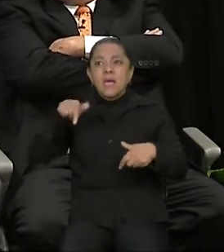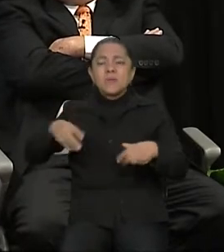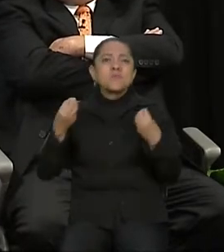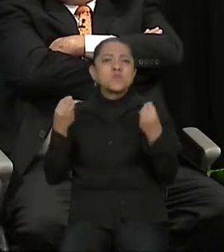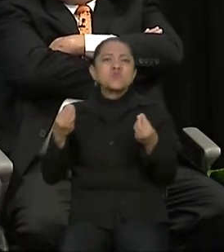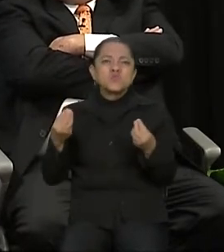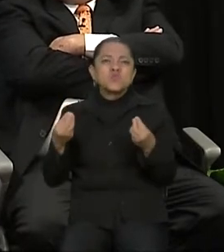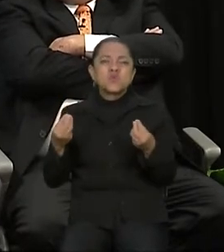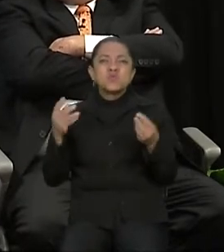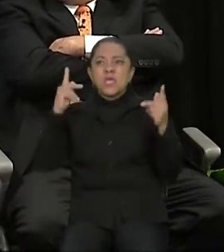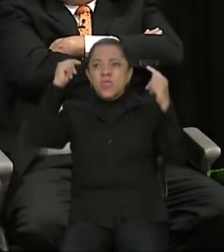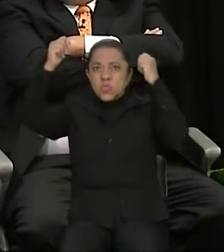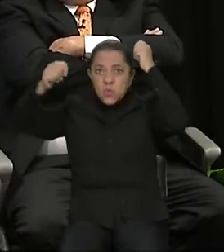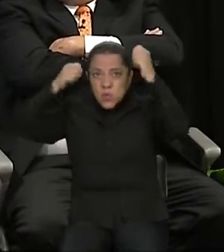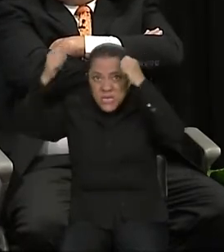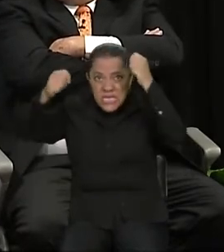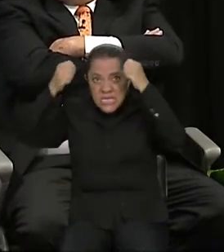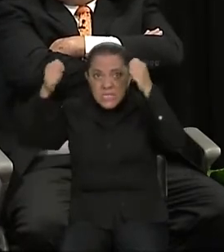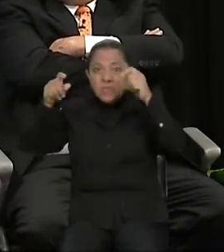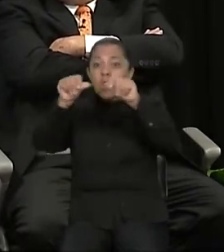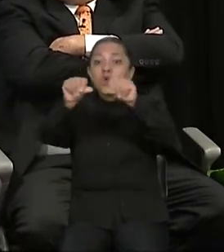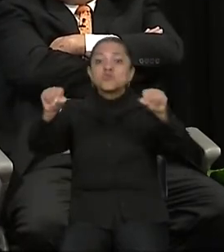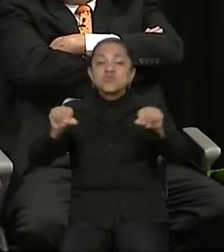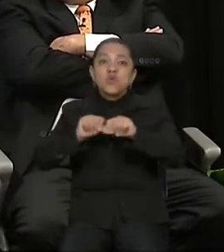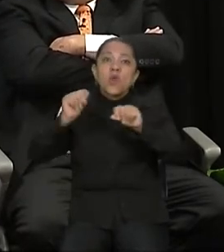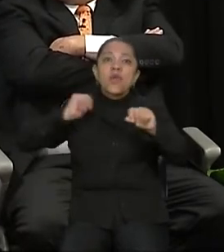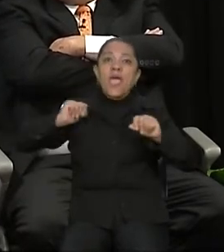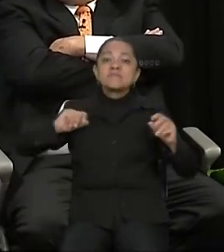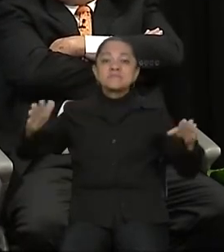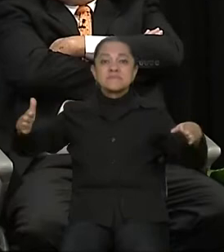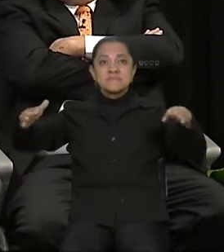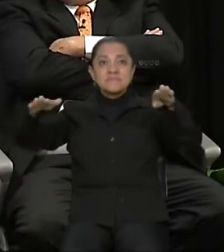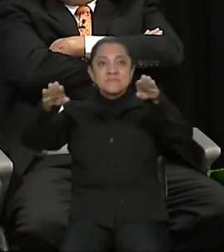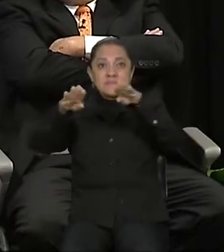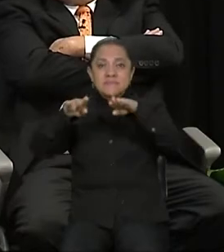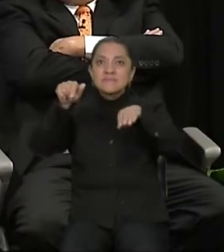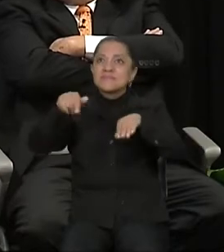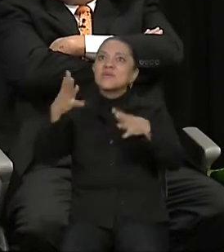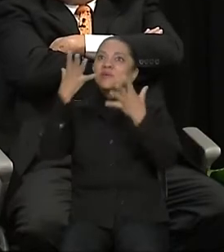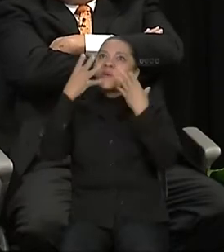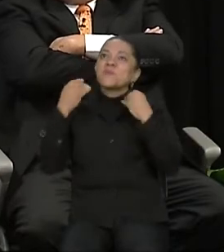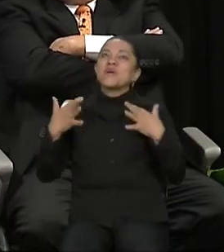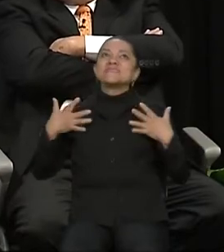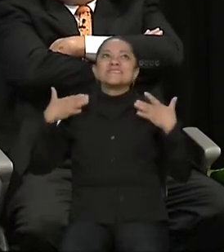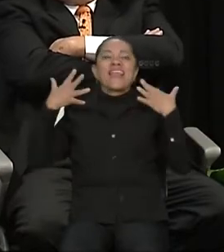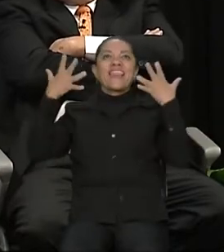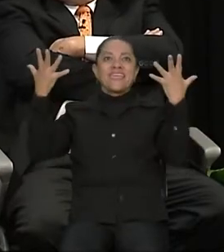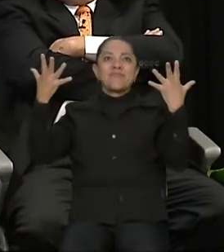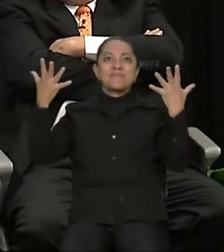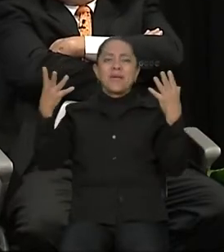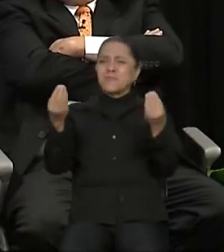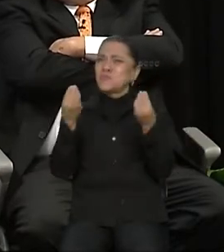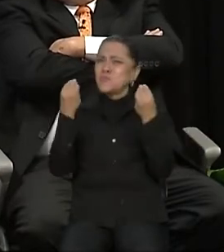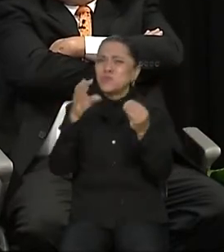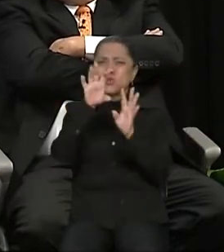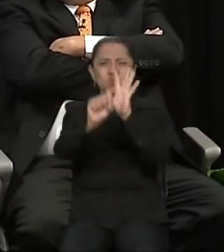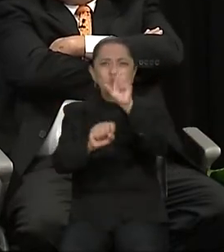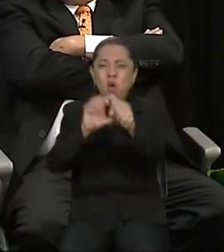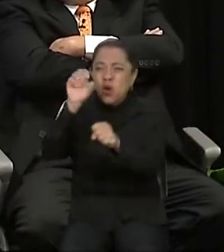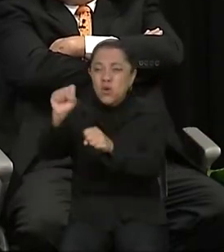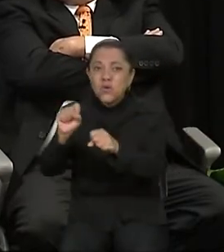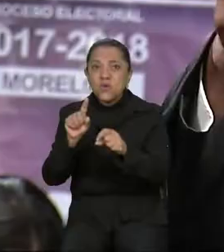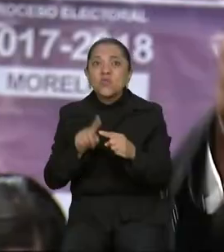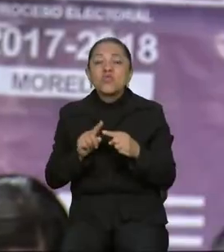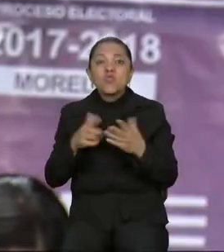ahora sí zonas arqueológicas, tenemos un buen clima, tenemos mucho de dónde agarrar. Yo celebro que